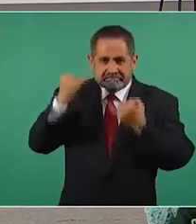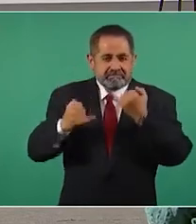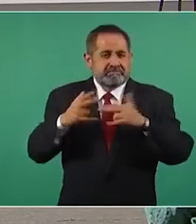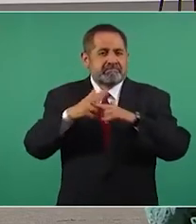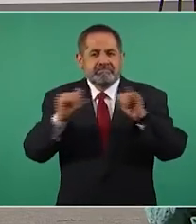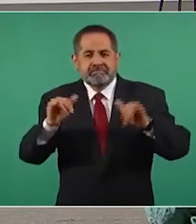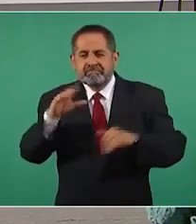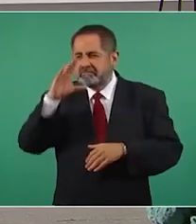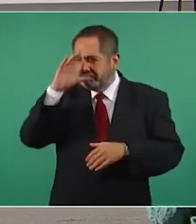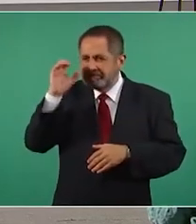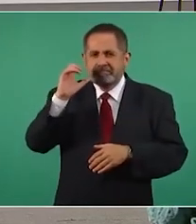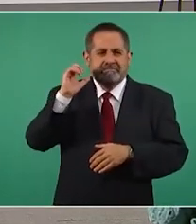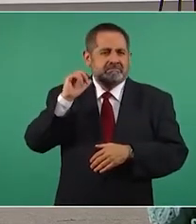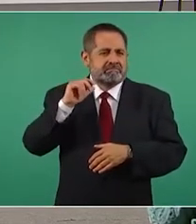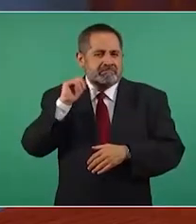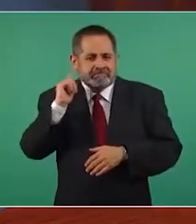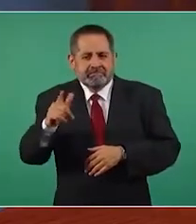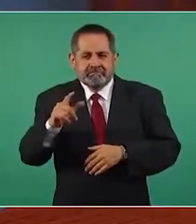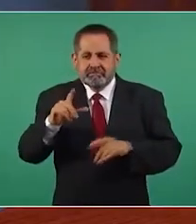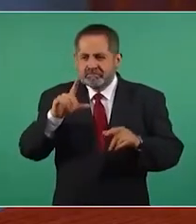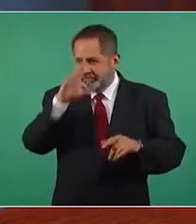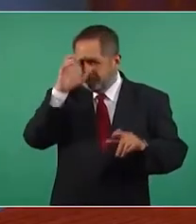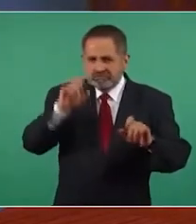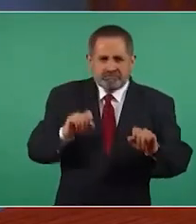vi una foto, ni siquiera la publica,